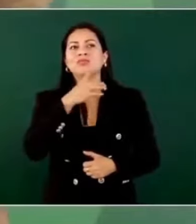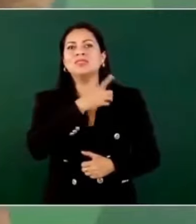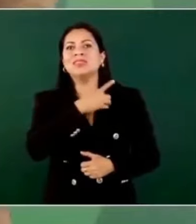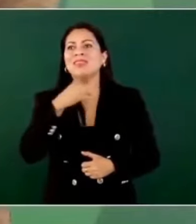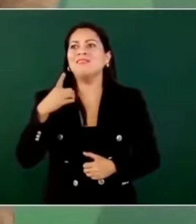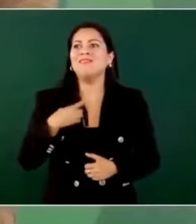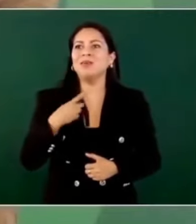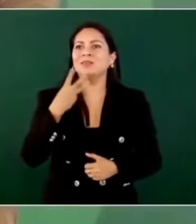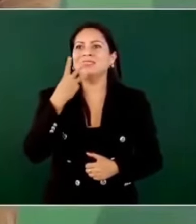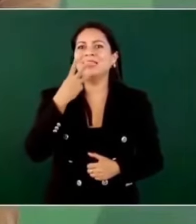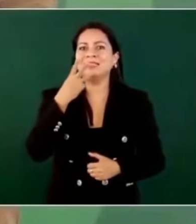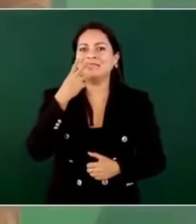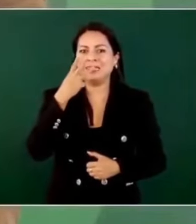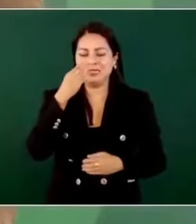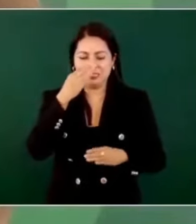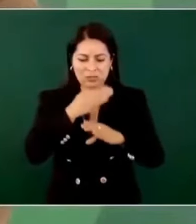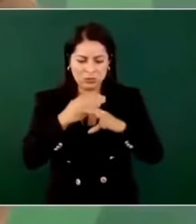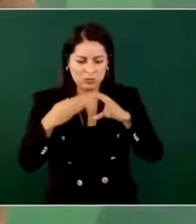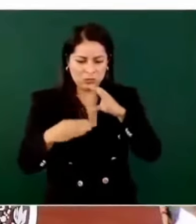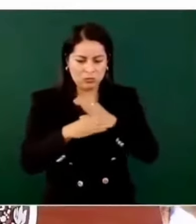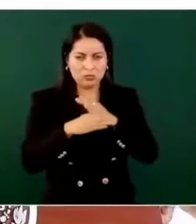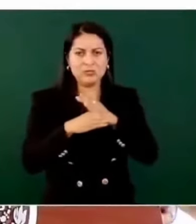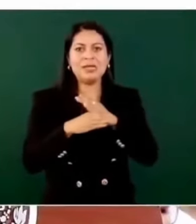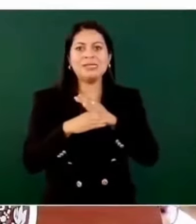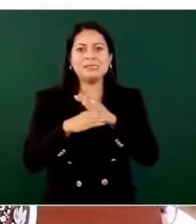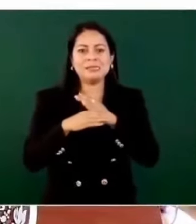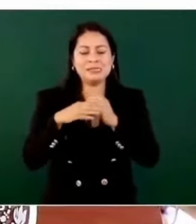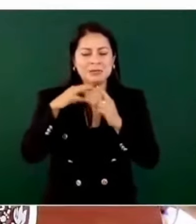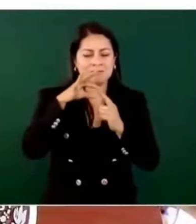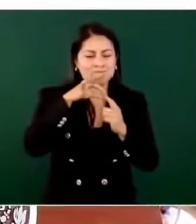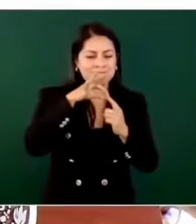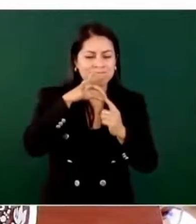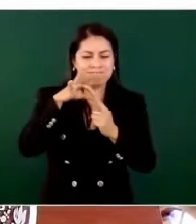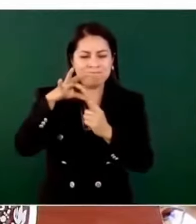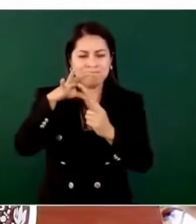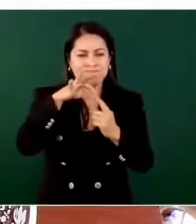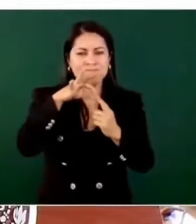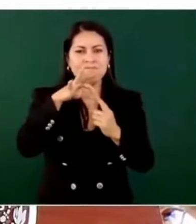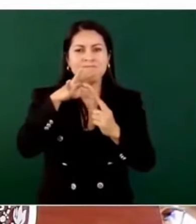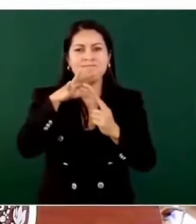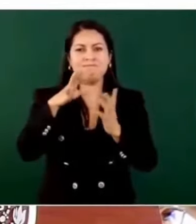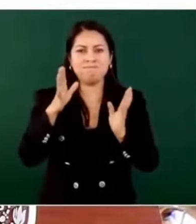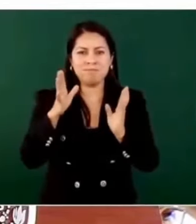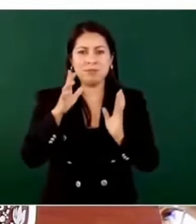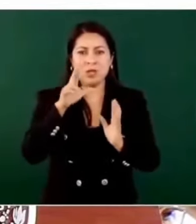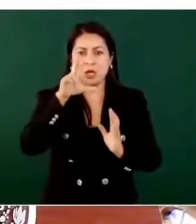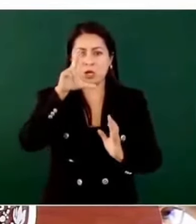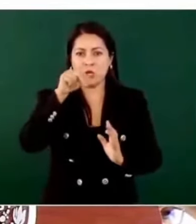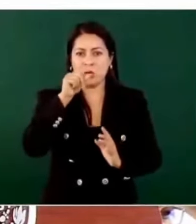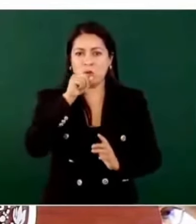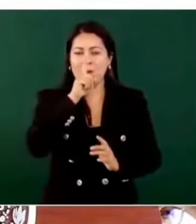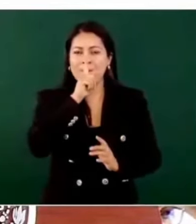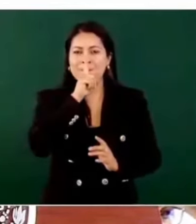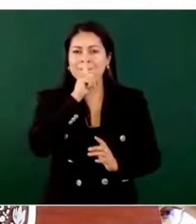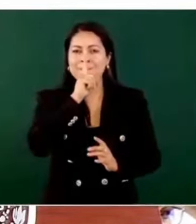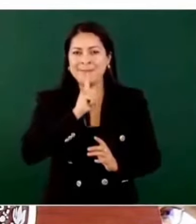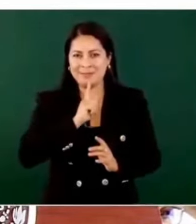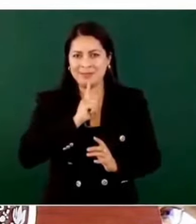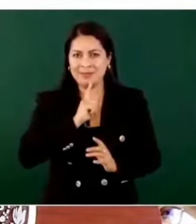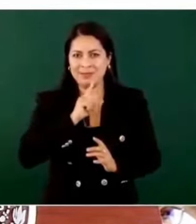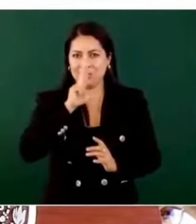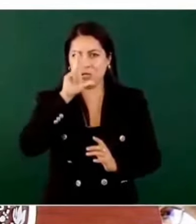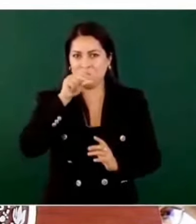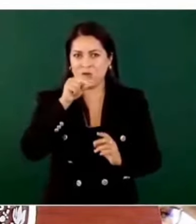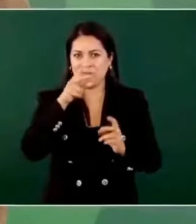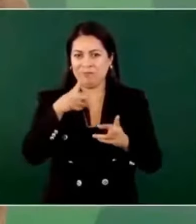principios que nos guían. No mentir, no